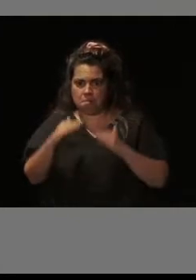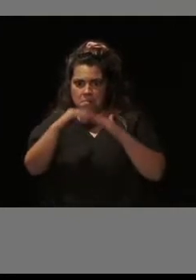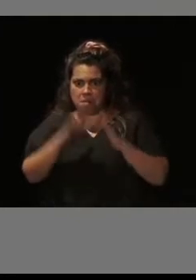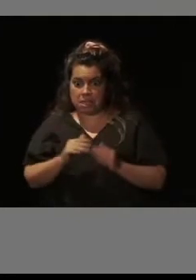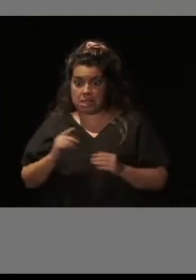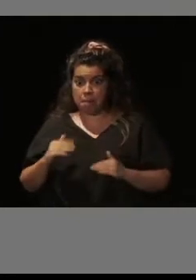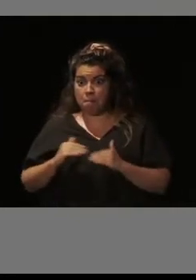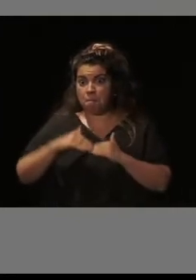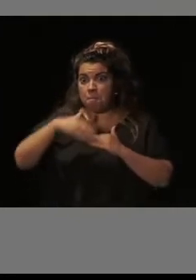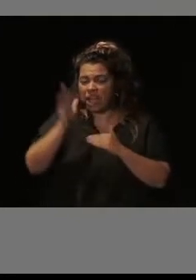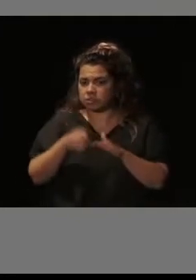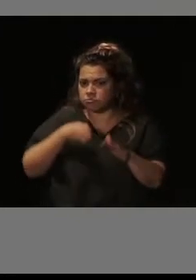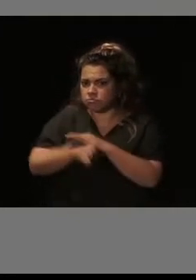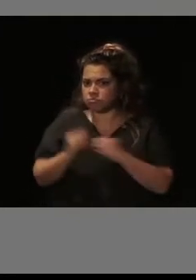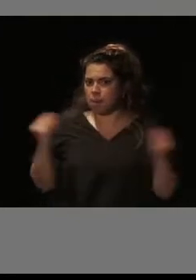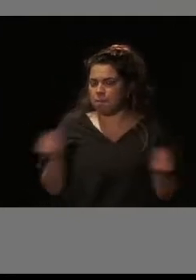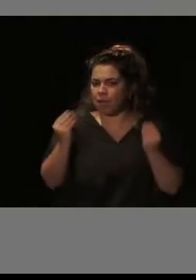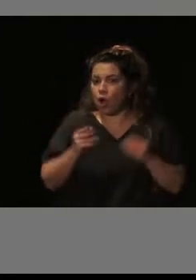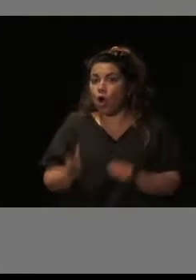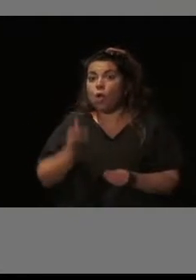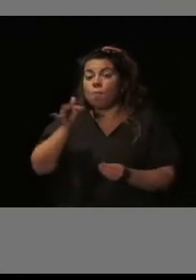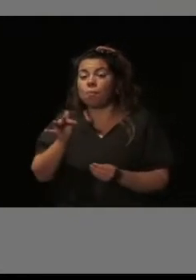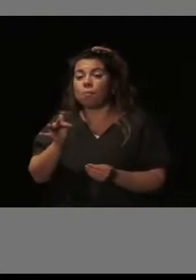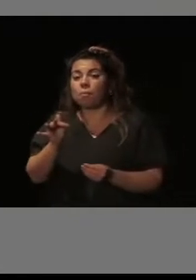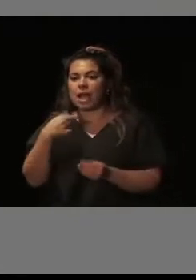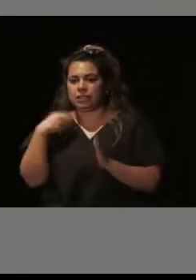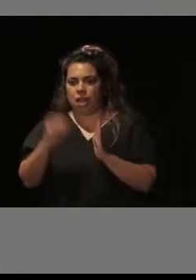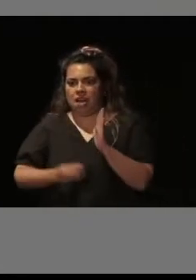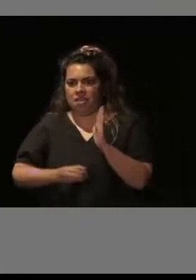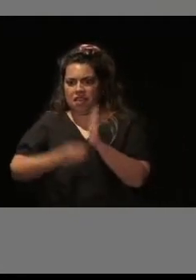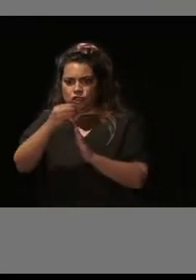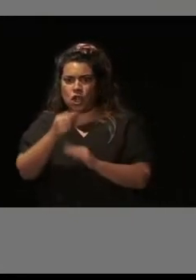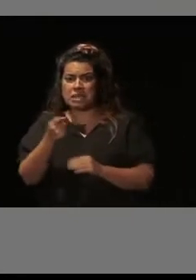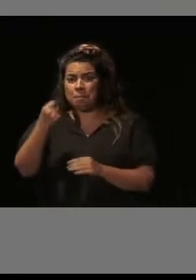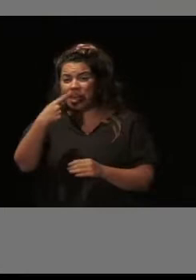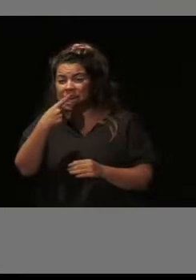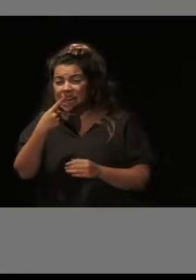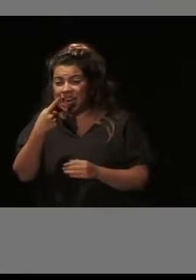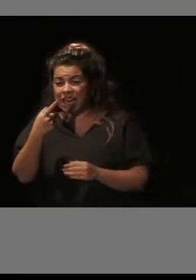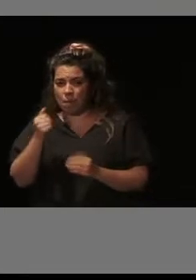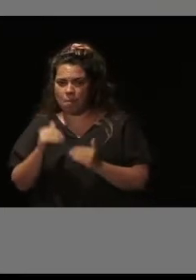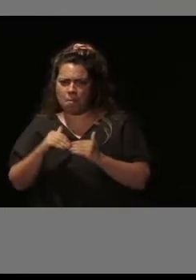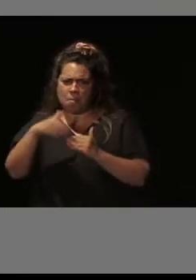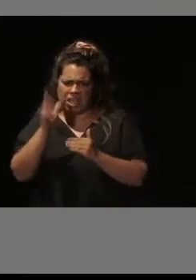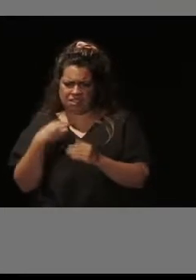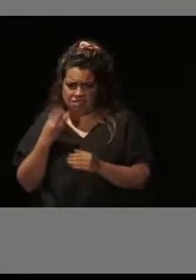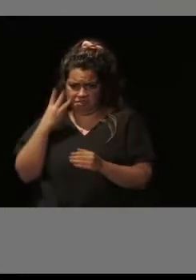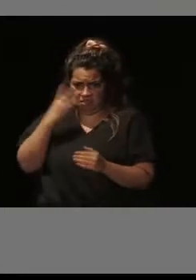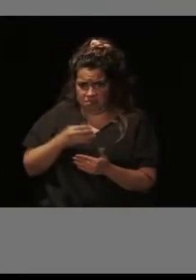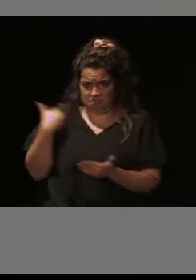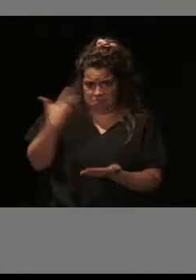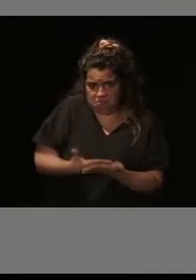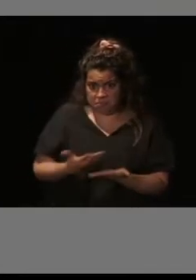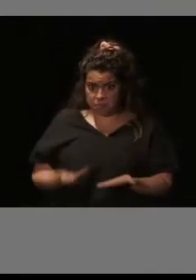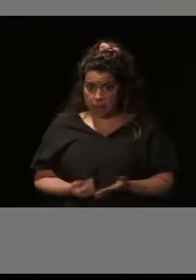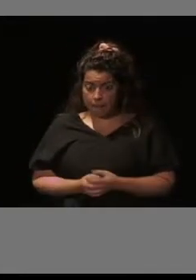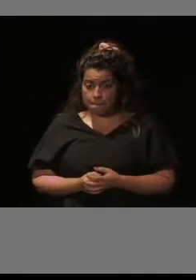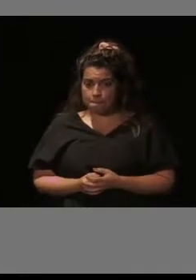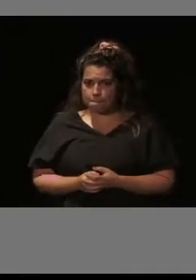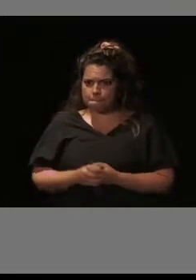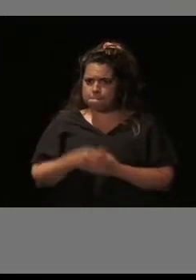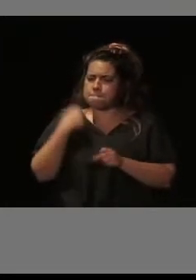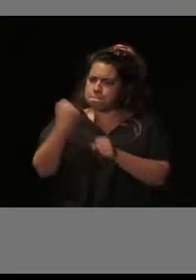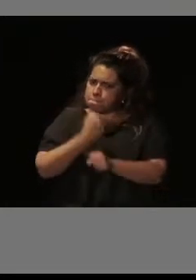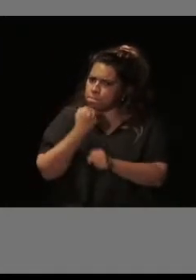accesibilidad y hemos instalado más de 1.000 ascensores en Madrid en estos últimos tres años. Seguimos